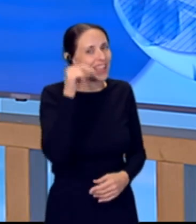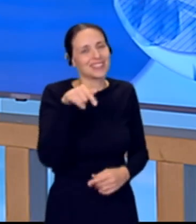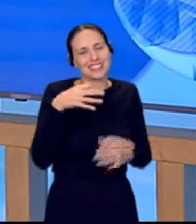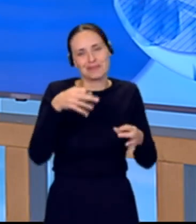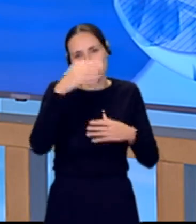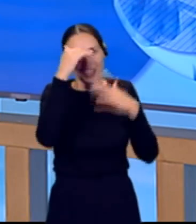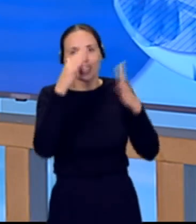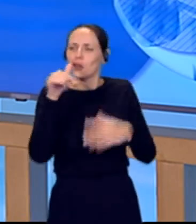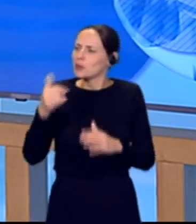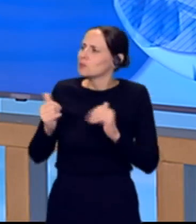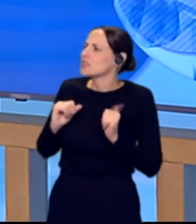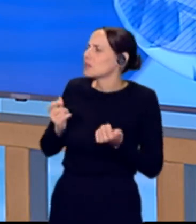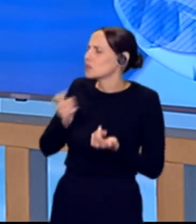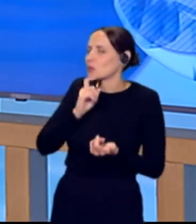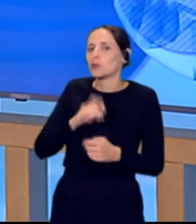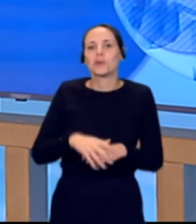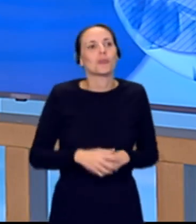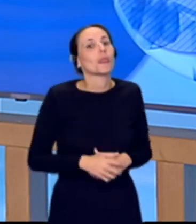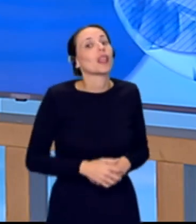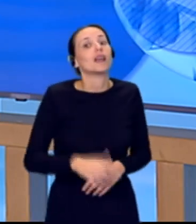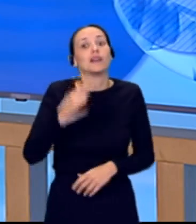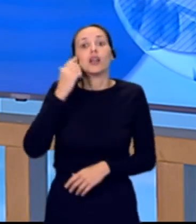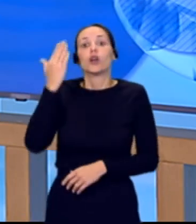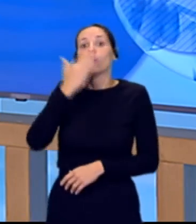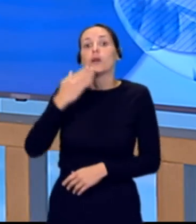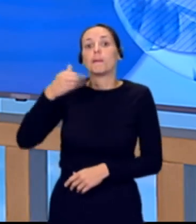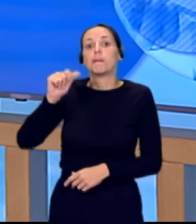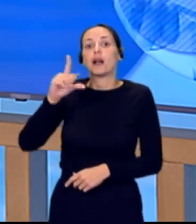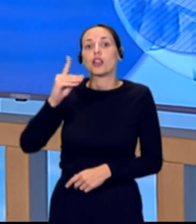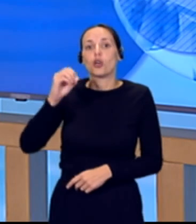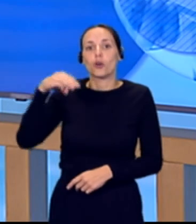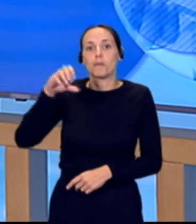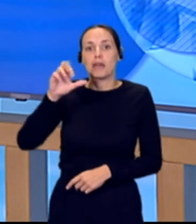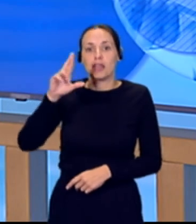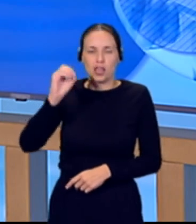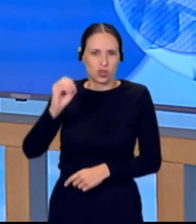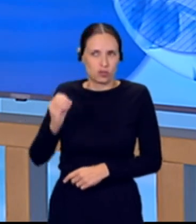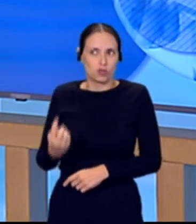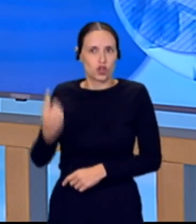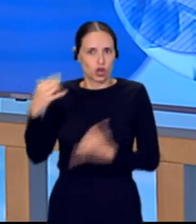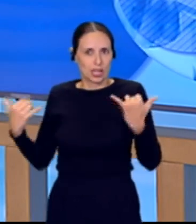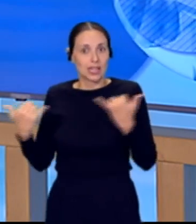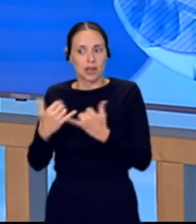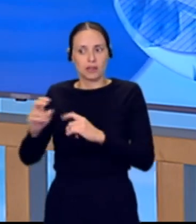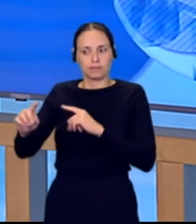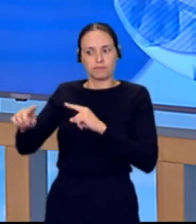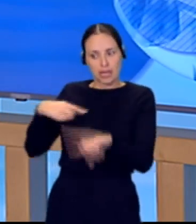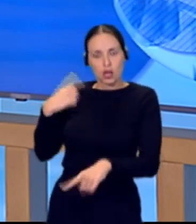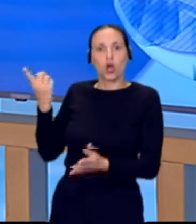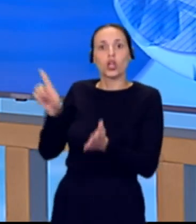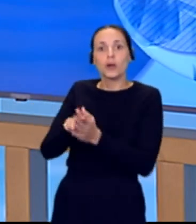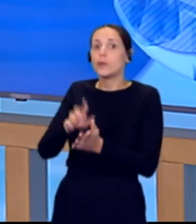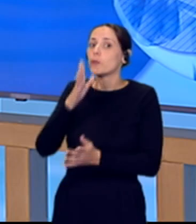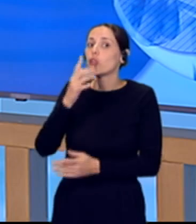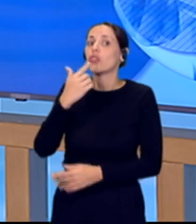Sí, Marta, nos vuelven a escribir desde el Colegio Baldomero Betancourt de Icot de los Vinos en el norte de la isla de Tenerife para decirnos que